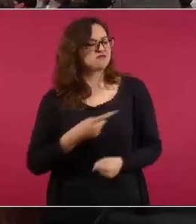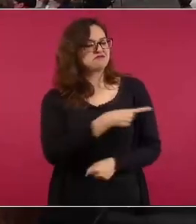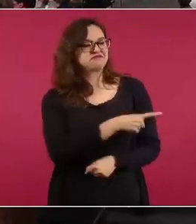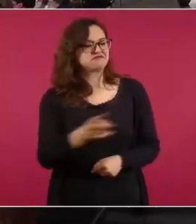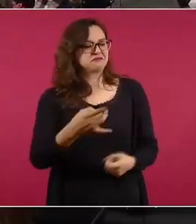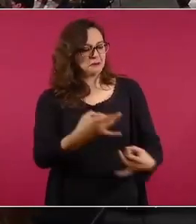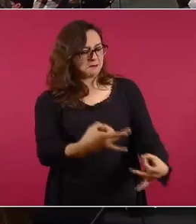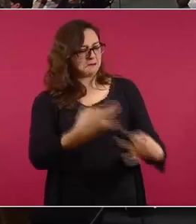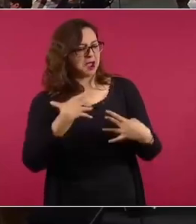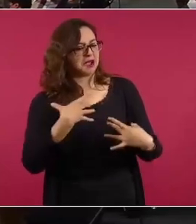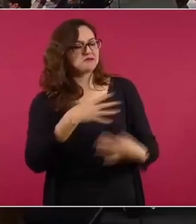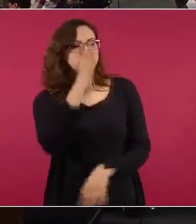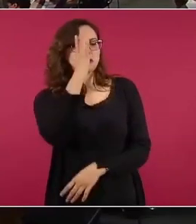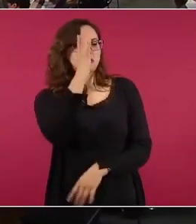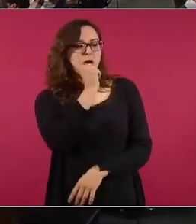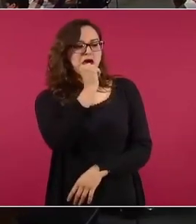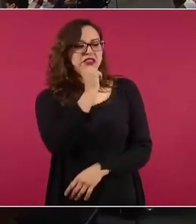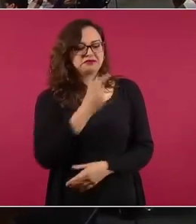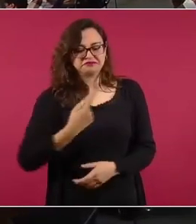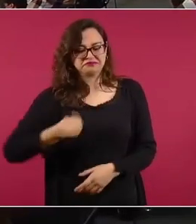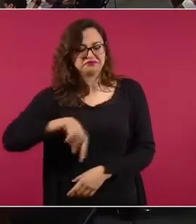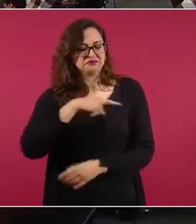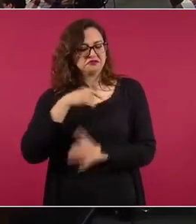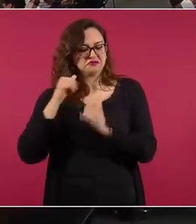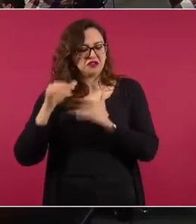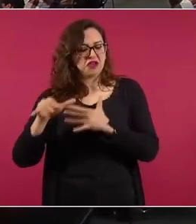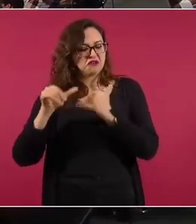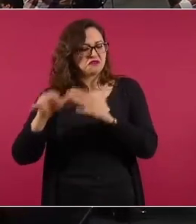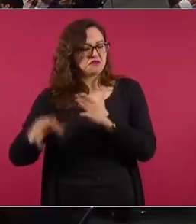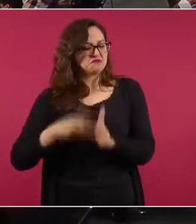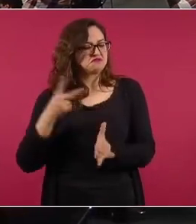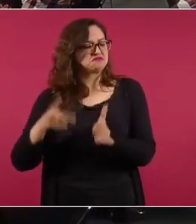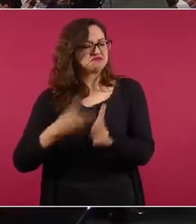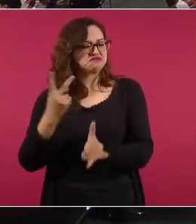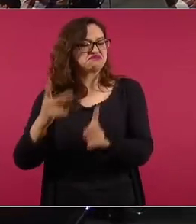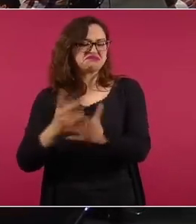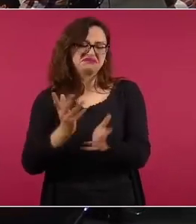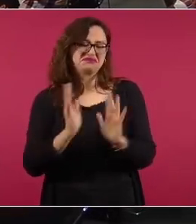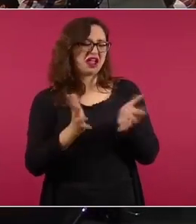ya retírense convenzanse